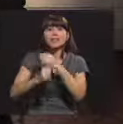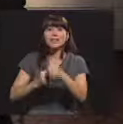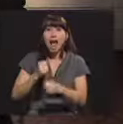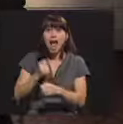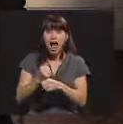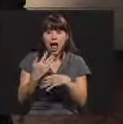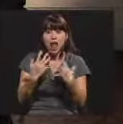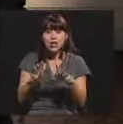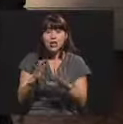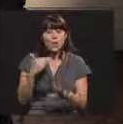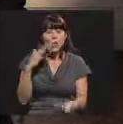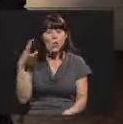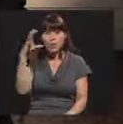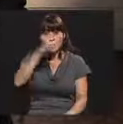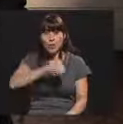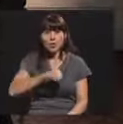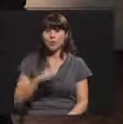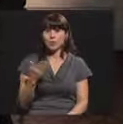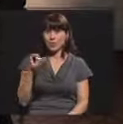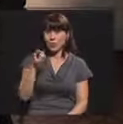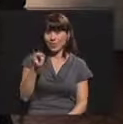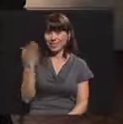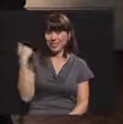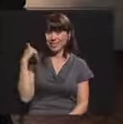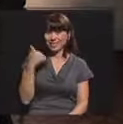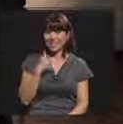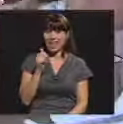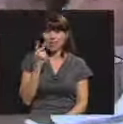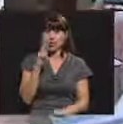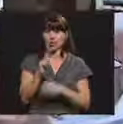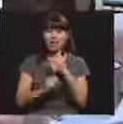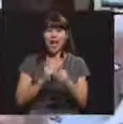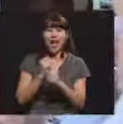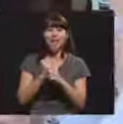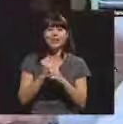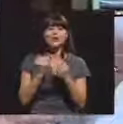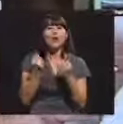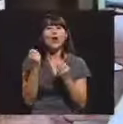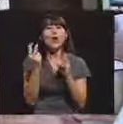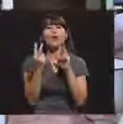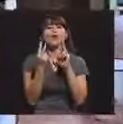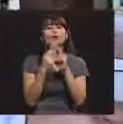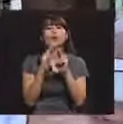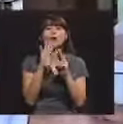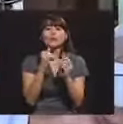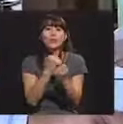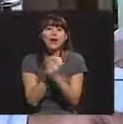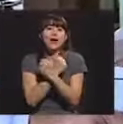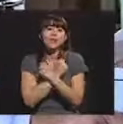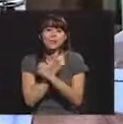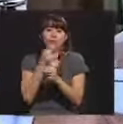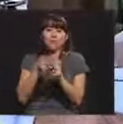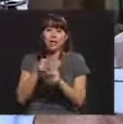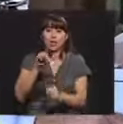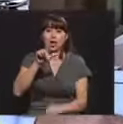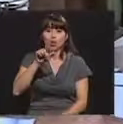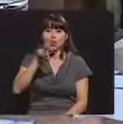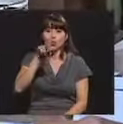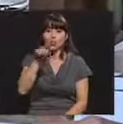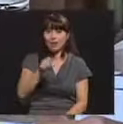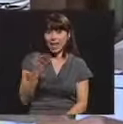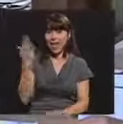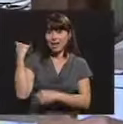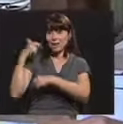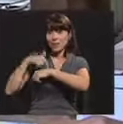era un tope. Cuando tenía apenas 12 años, conoció a quien es hoy el amor de su vida, Doña Luz. Ella era una